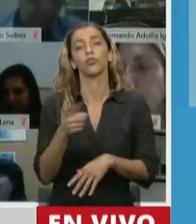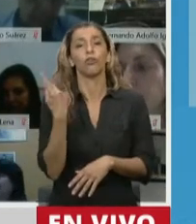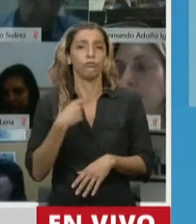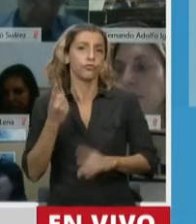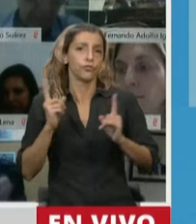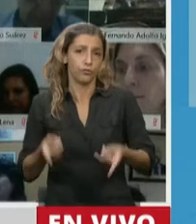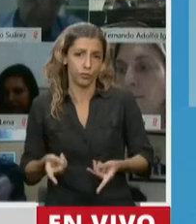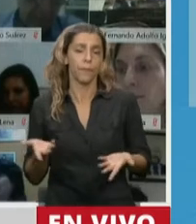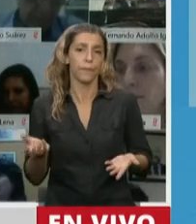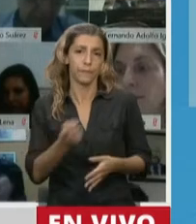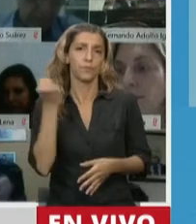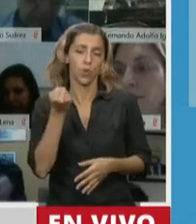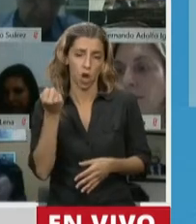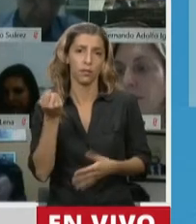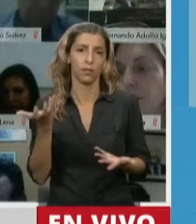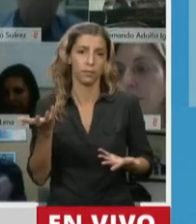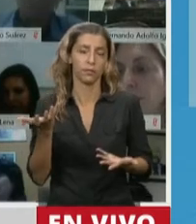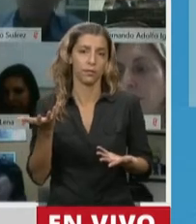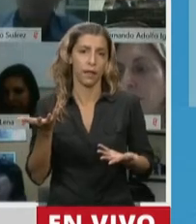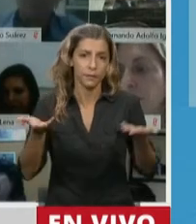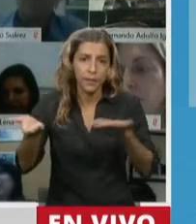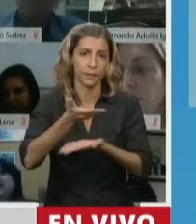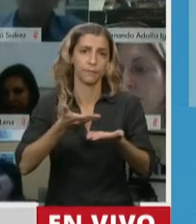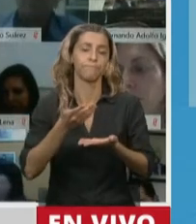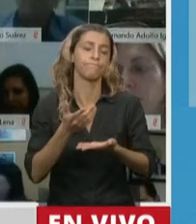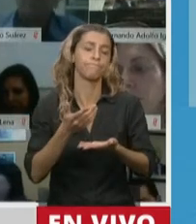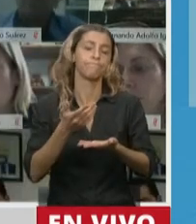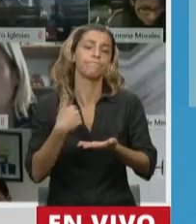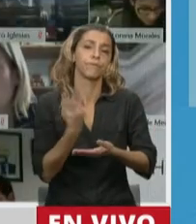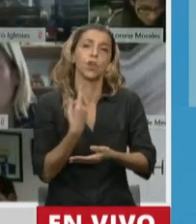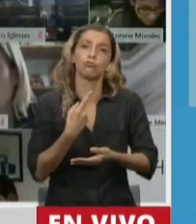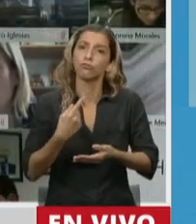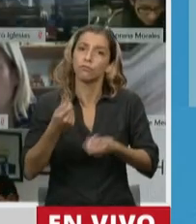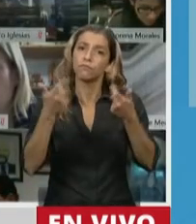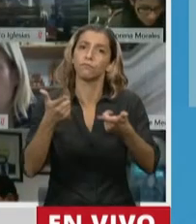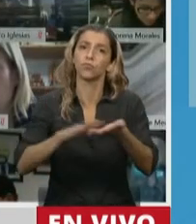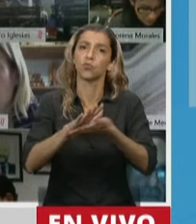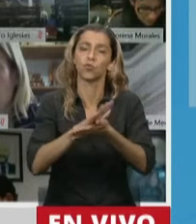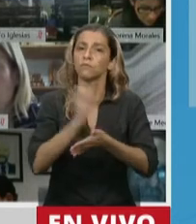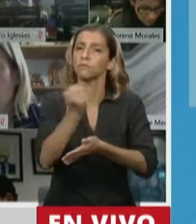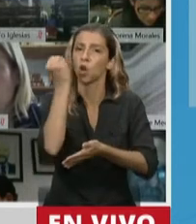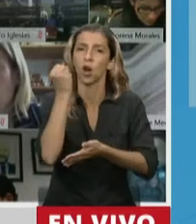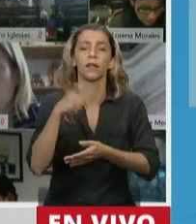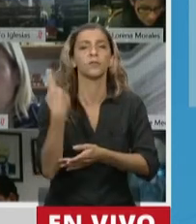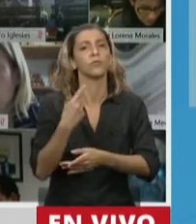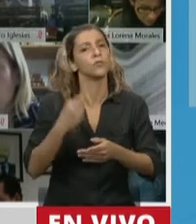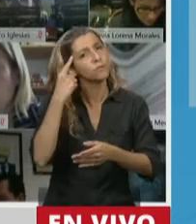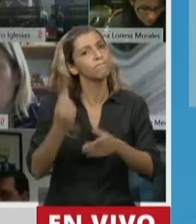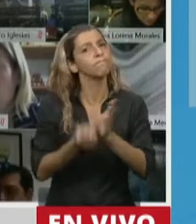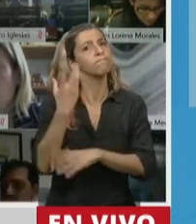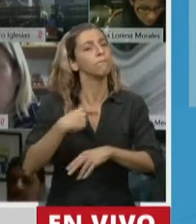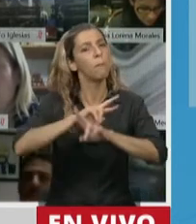tanto, canalizar las mejores soluciones institucionales y convertirlas en políticas públicas viables,